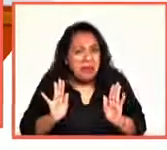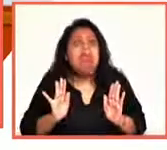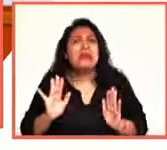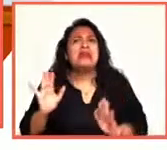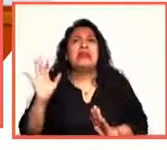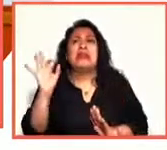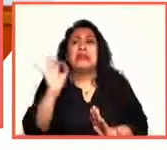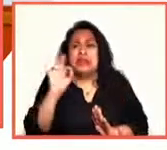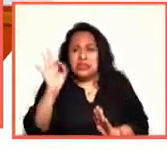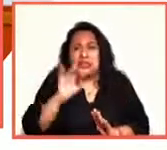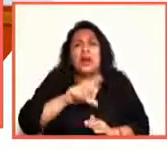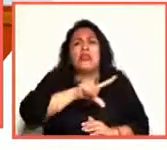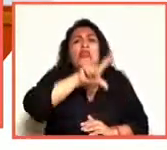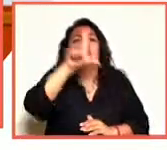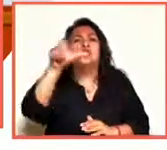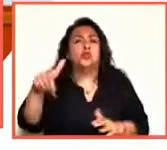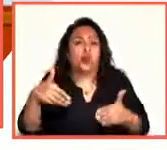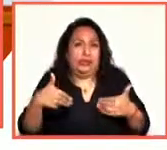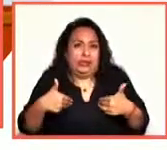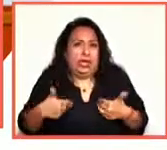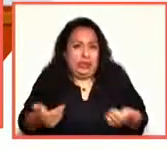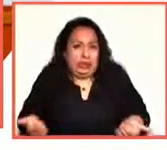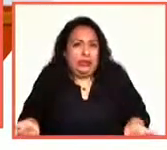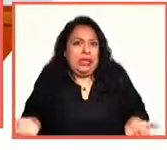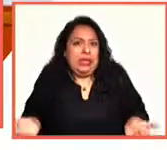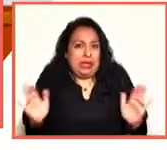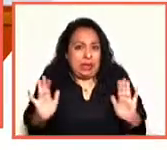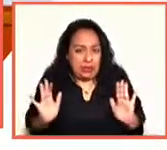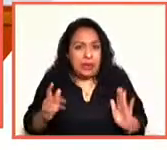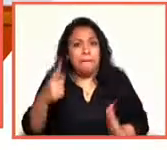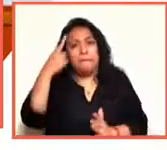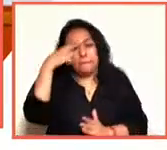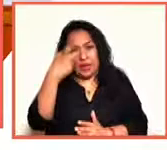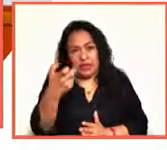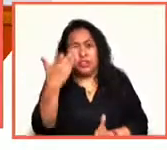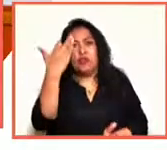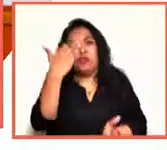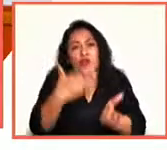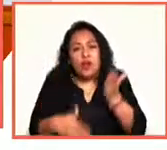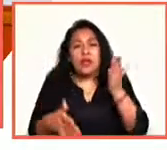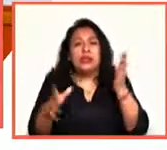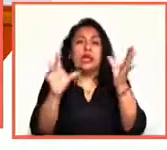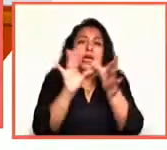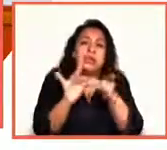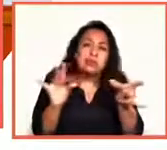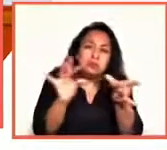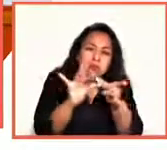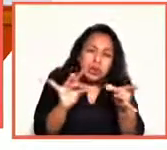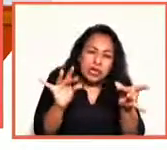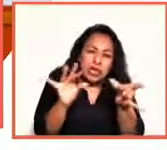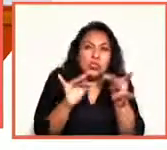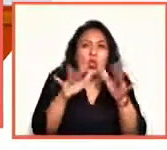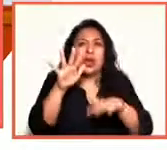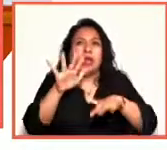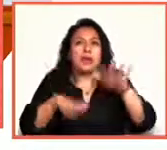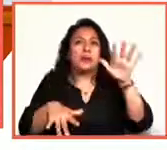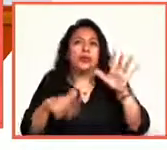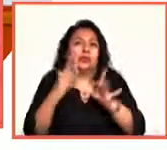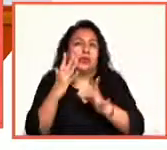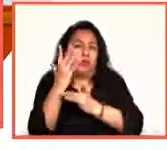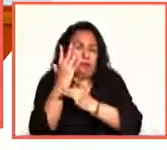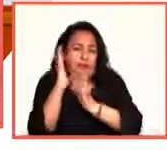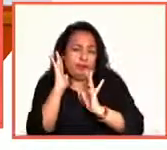más adelante si se lo propone y para eso hace falta el comentario, la explicación. A veces decimos, hombre,